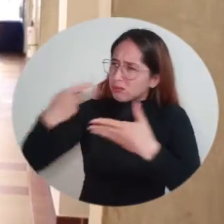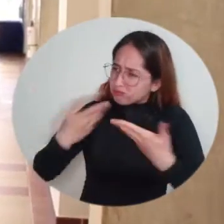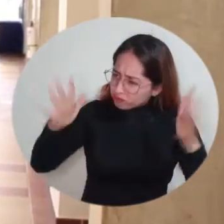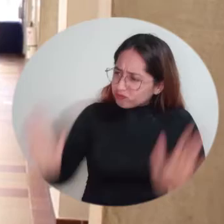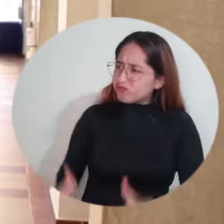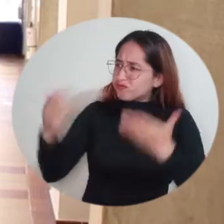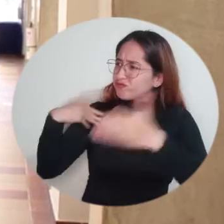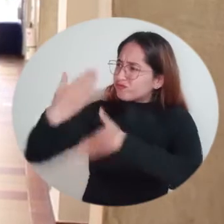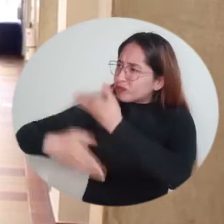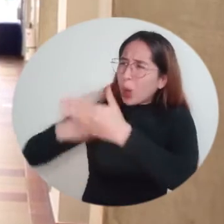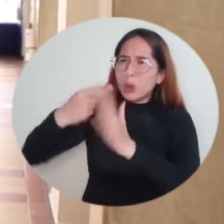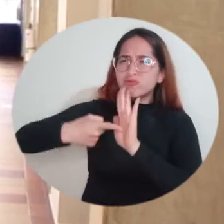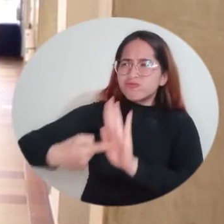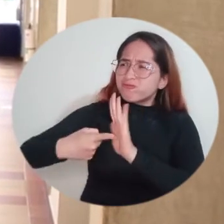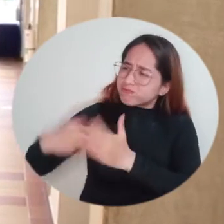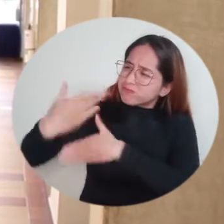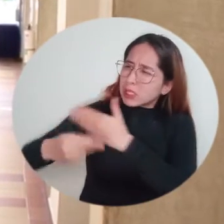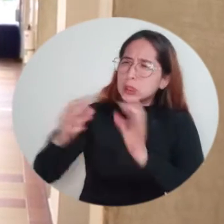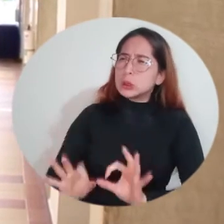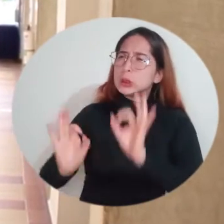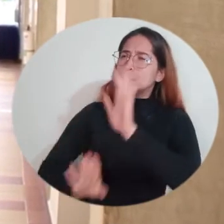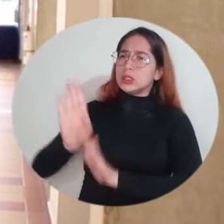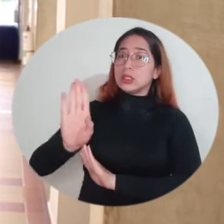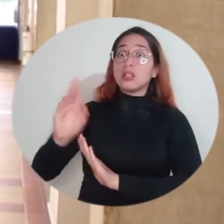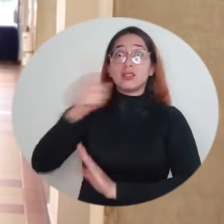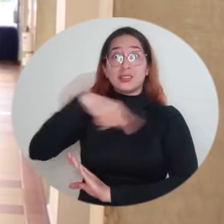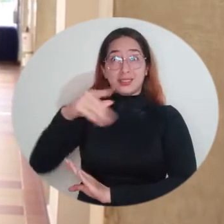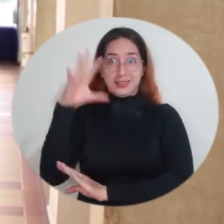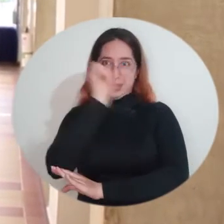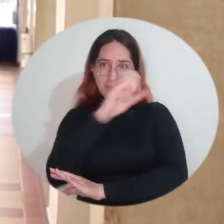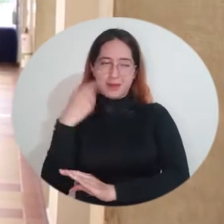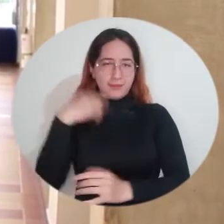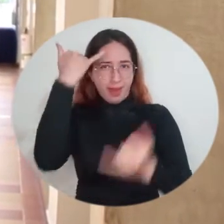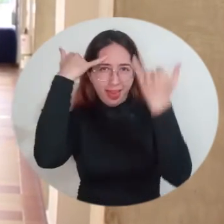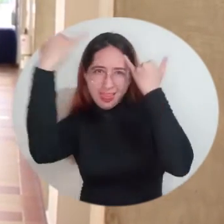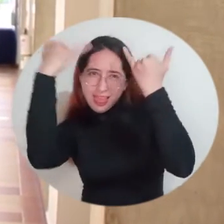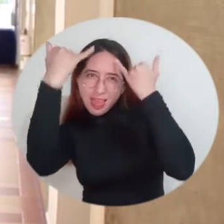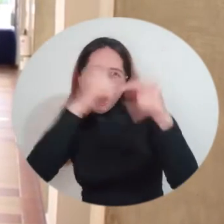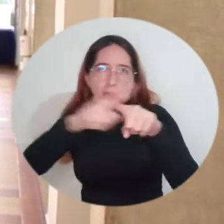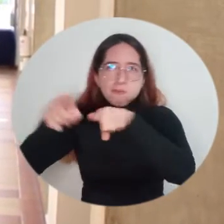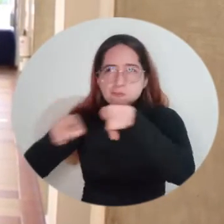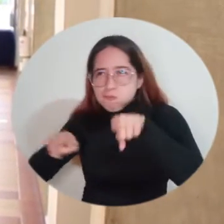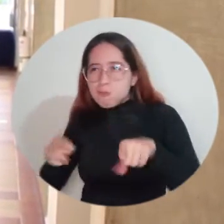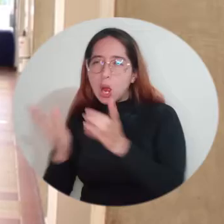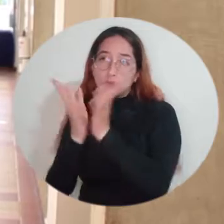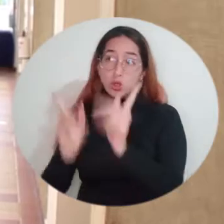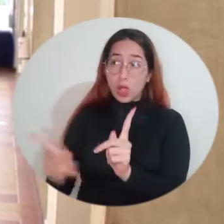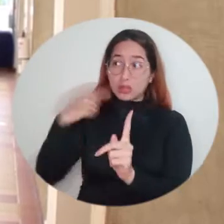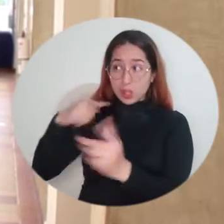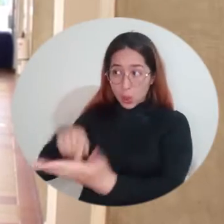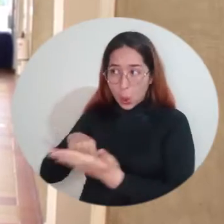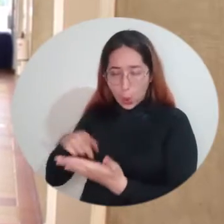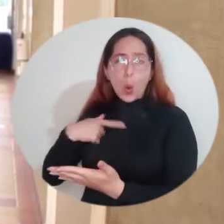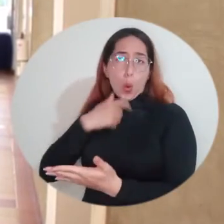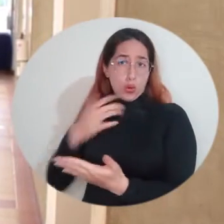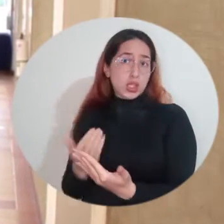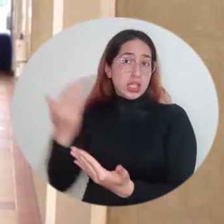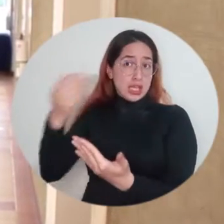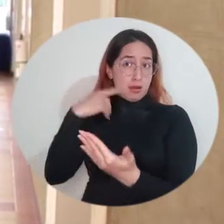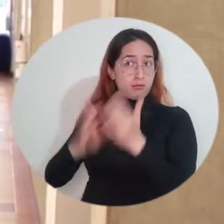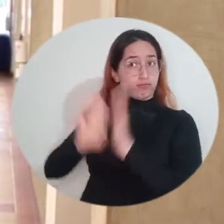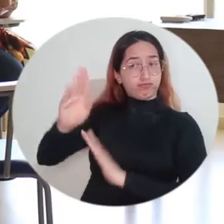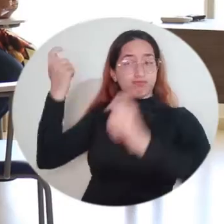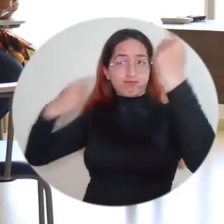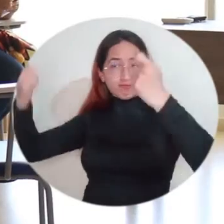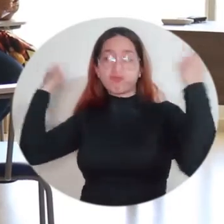cultura del emprendimiento teniendo como base el desarrollo sostenible de las ideas de los estudiantes, pero no solo de ellos,